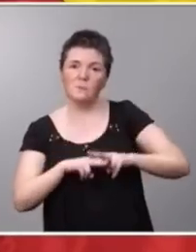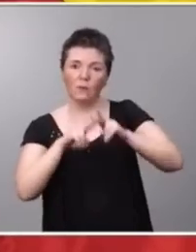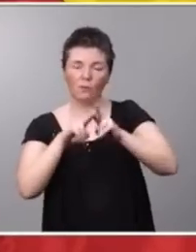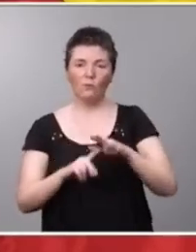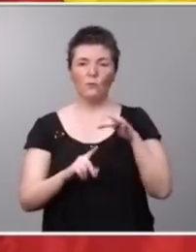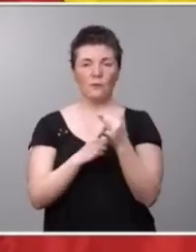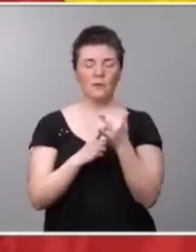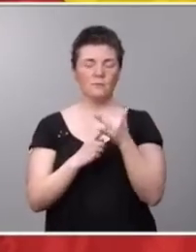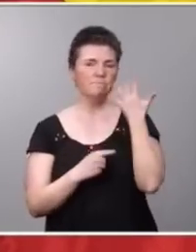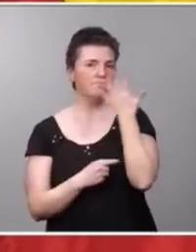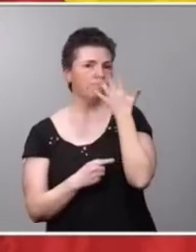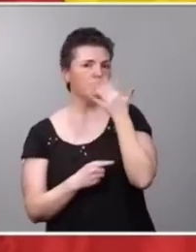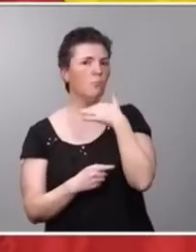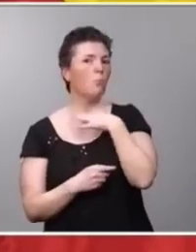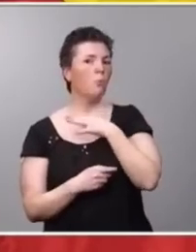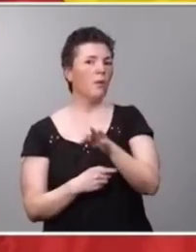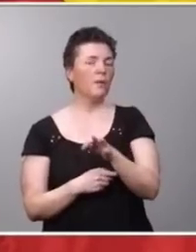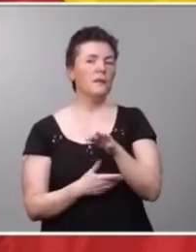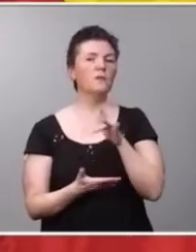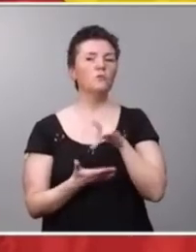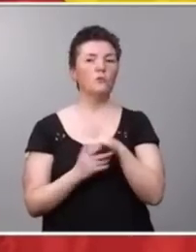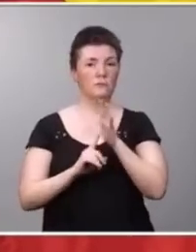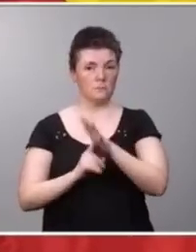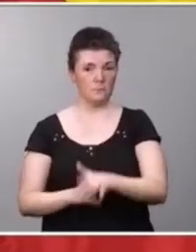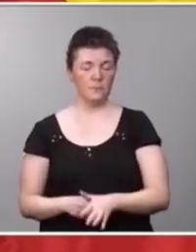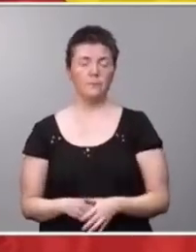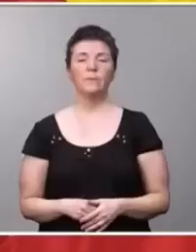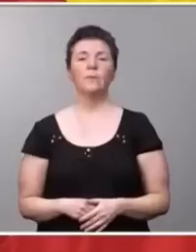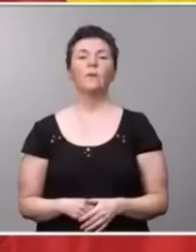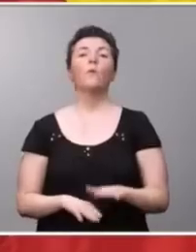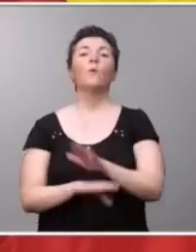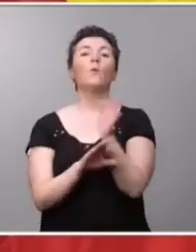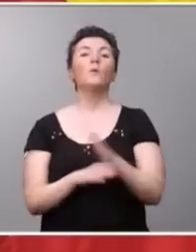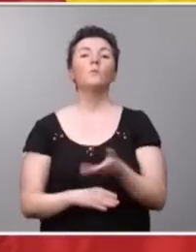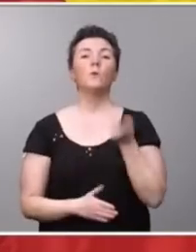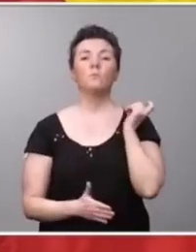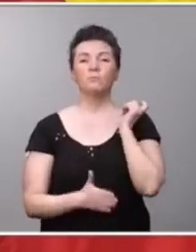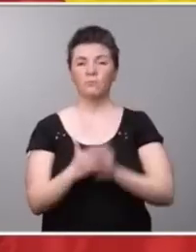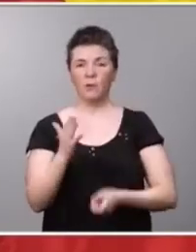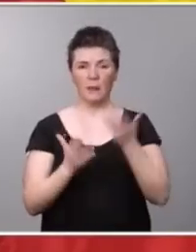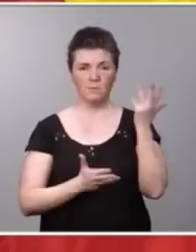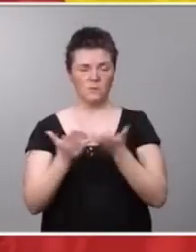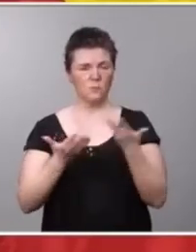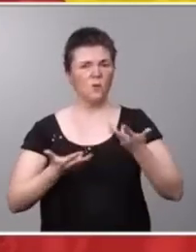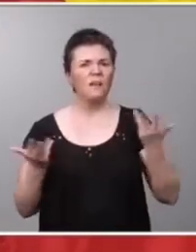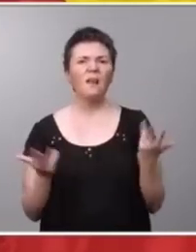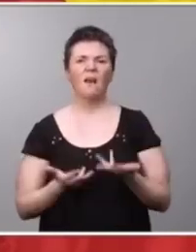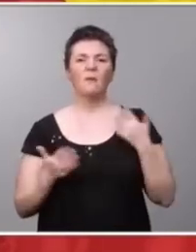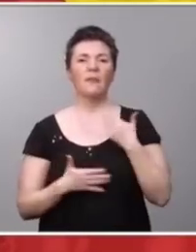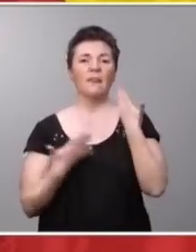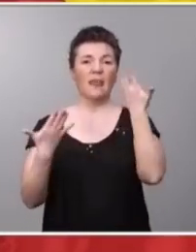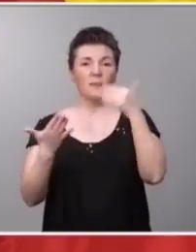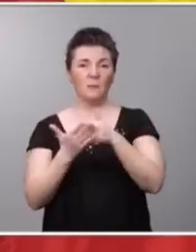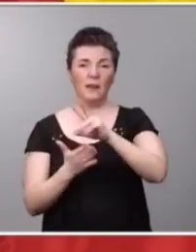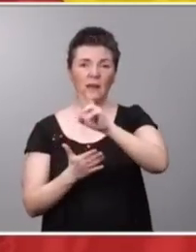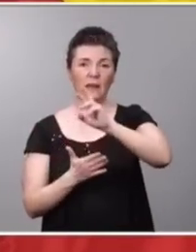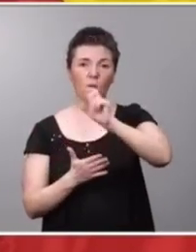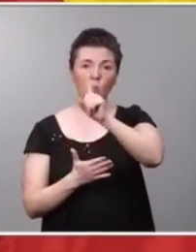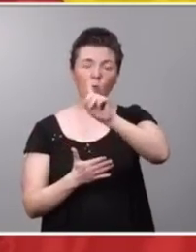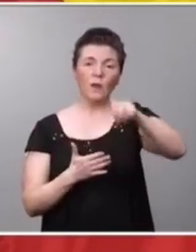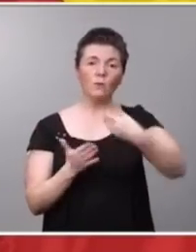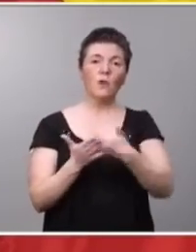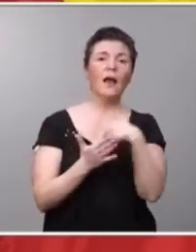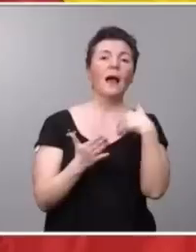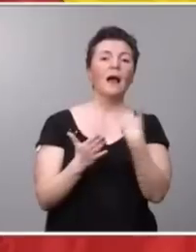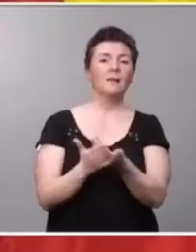sospeche que puede haber habido discriminación. Y, por último, infracciones administrativas muy graves de 10.001 a 150.000 euros